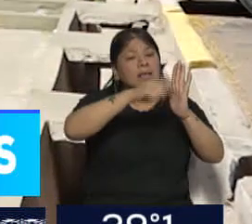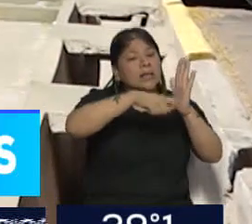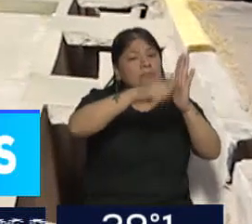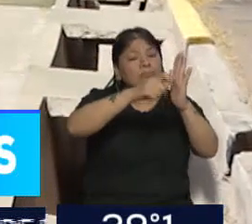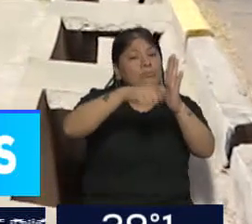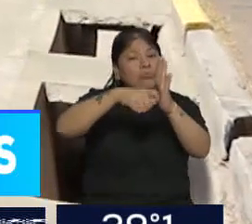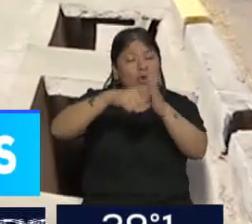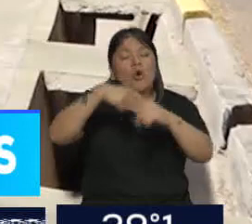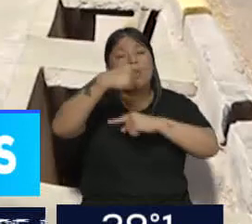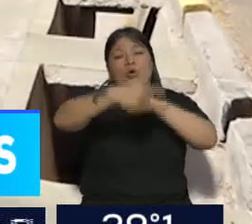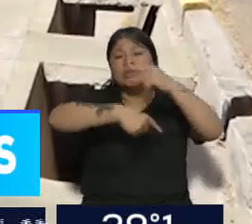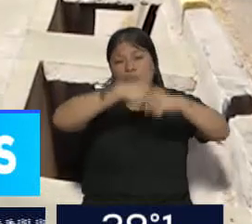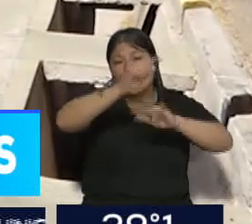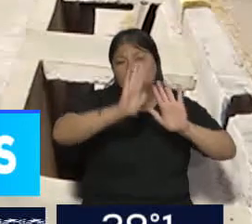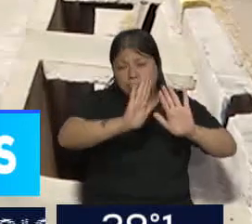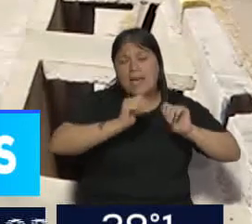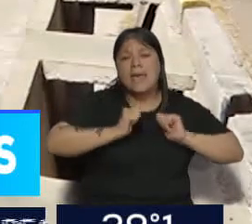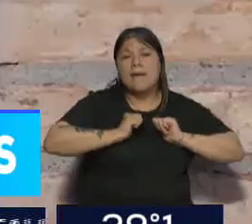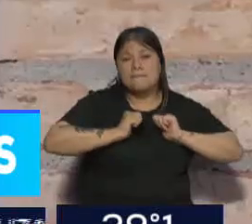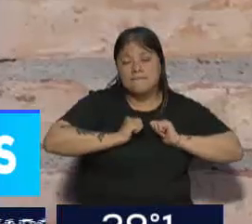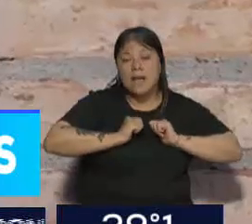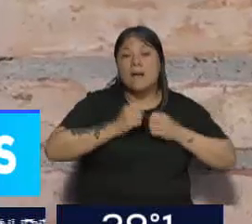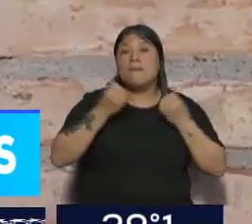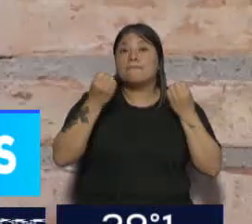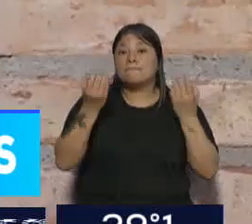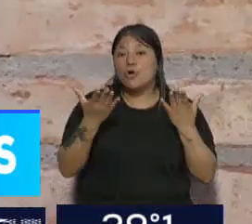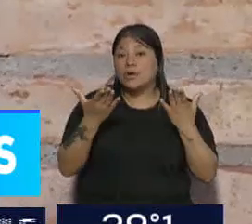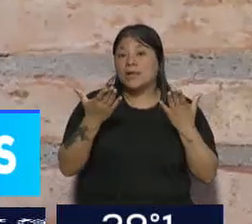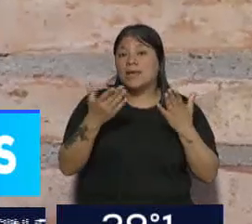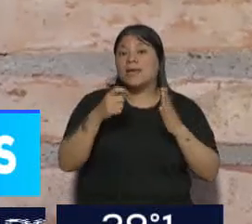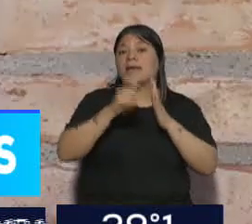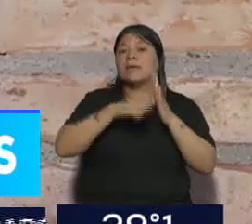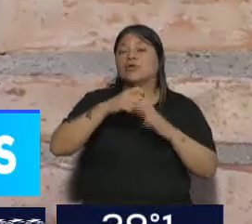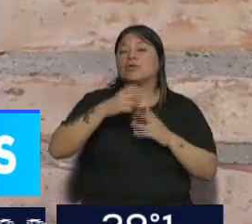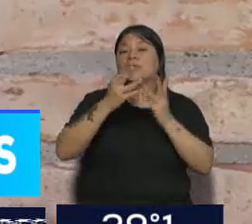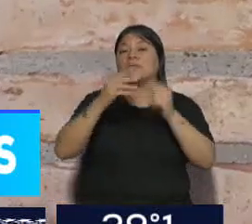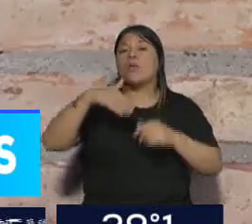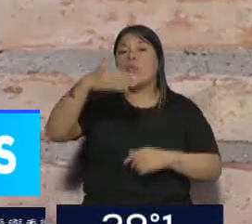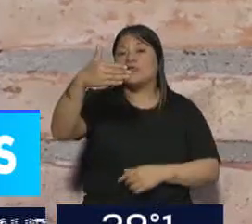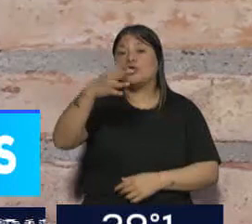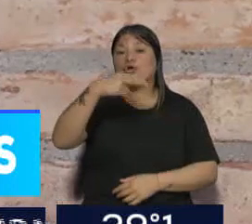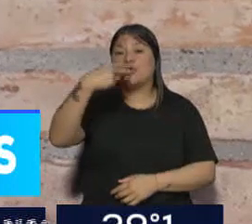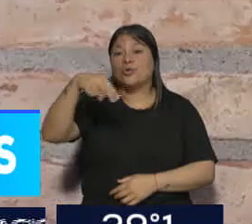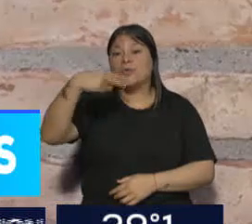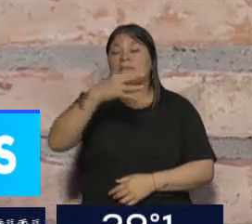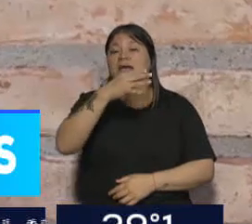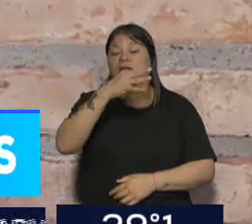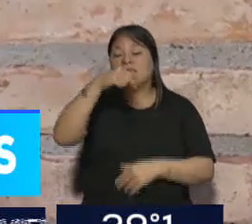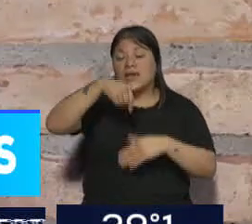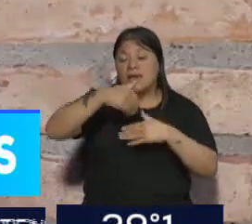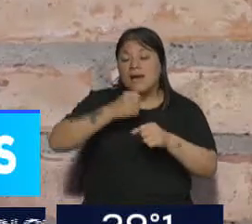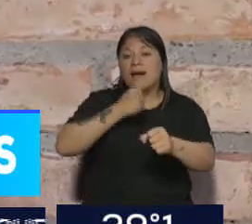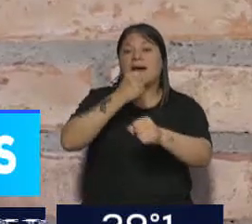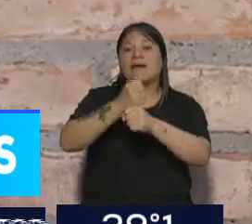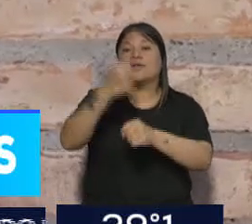de estos colegios ¿Por qué? Bueno, finaliza recién el próximo 14 de noviembre ¿Qué puede pasar de aquí al 14 de